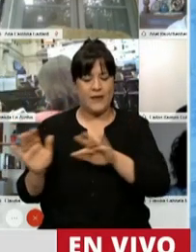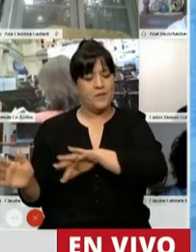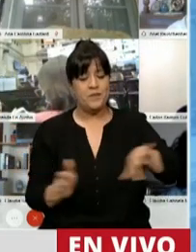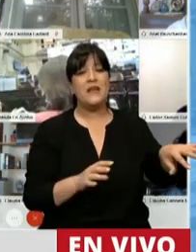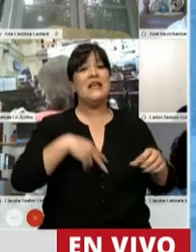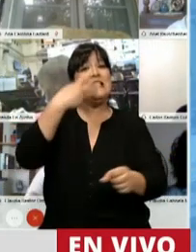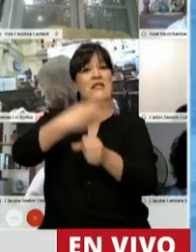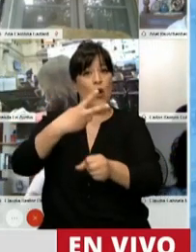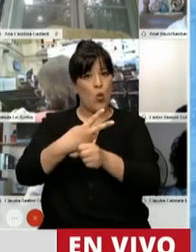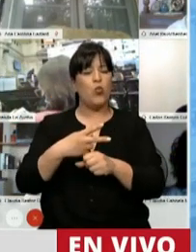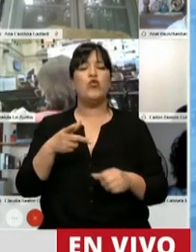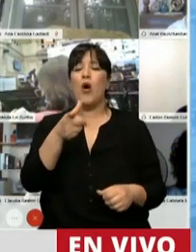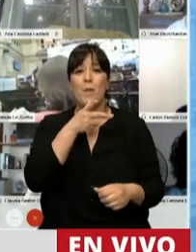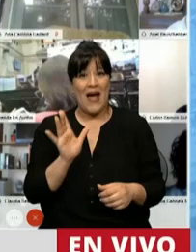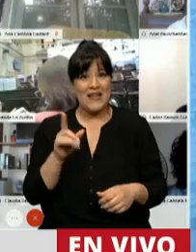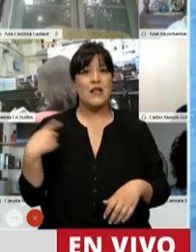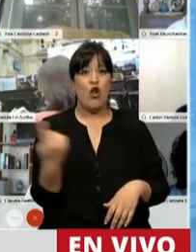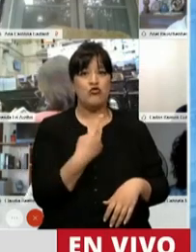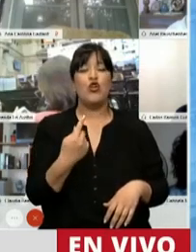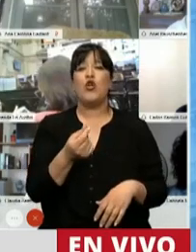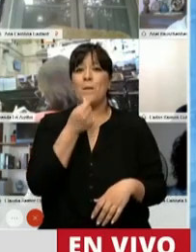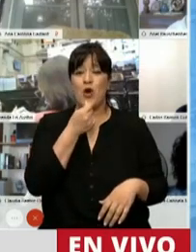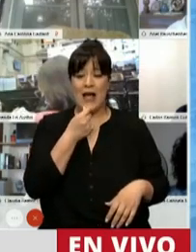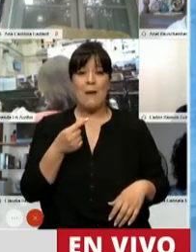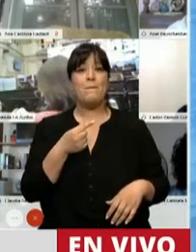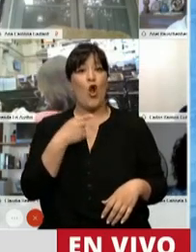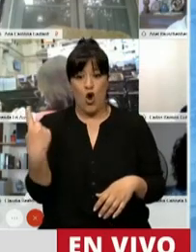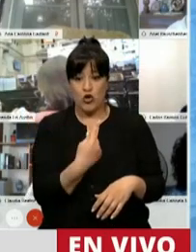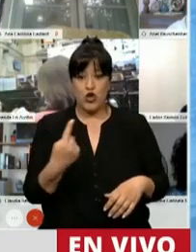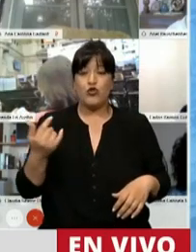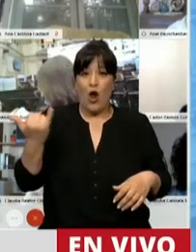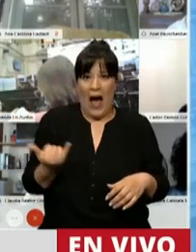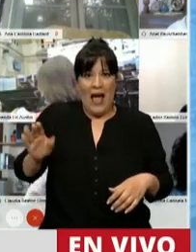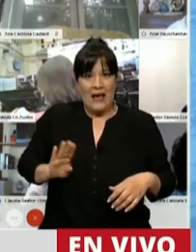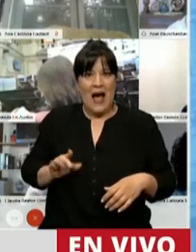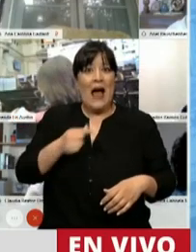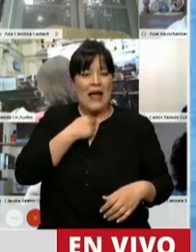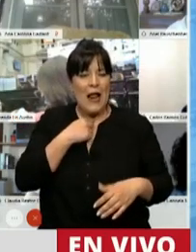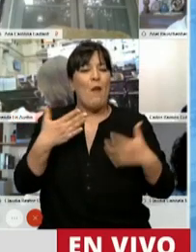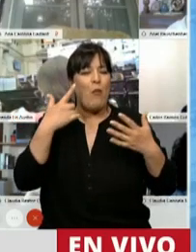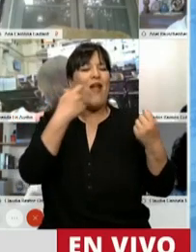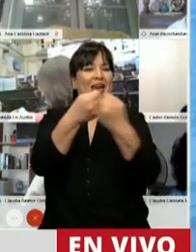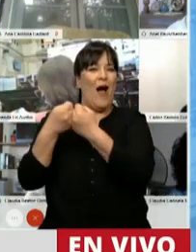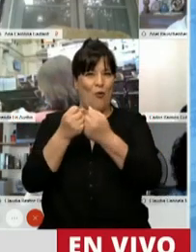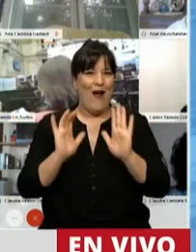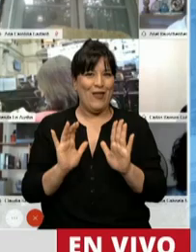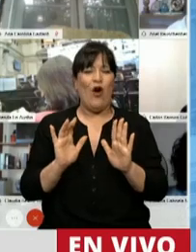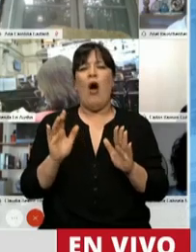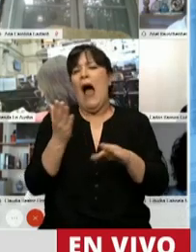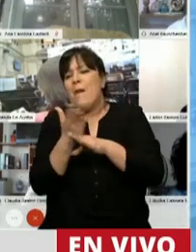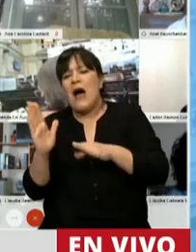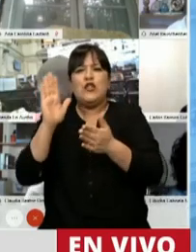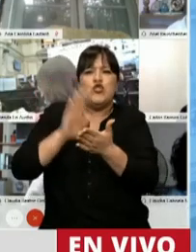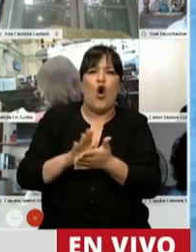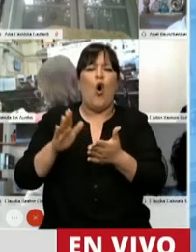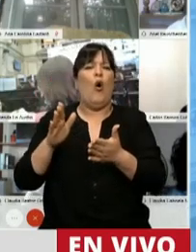presente para hacer tratada en el recinto. Esto habla de la importancia y la calidad institucional que le damos a todo lo que estamos votando en